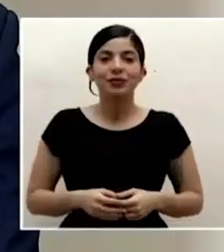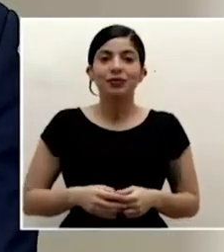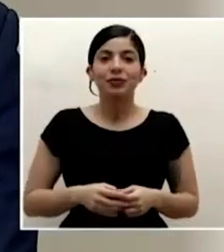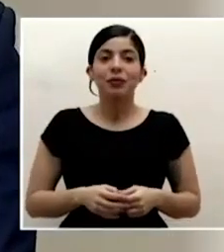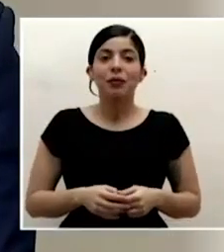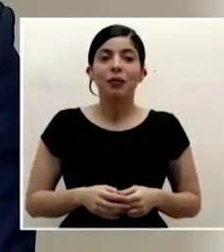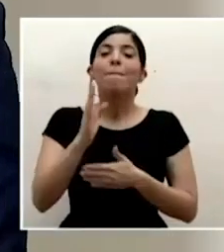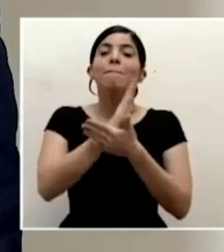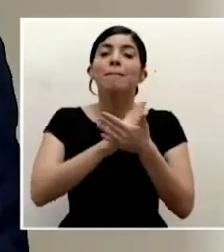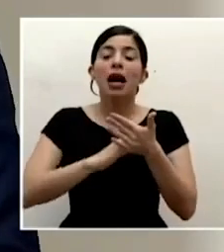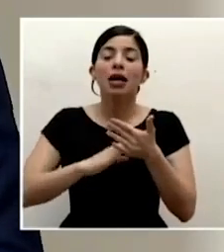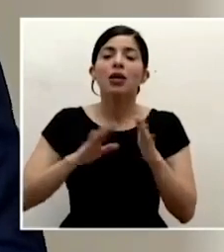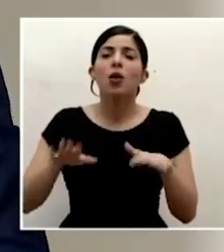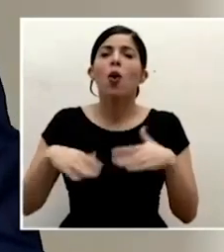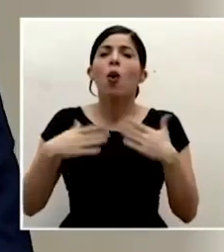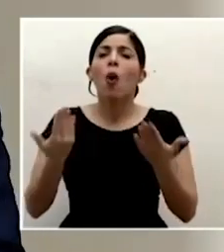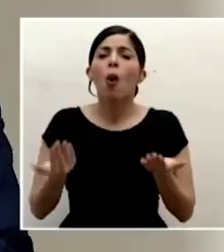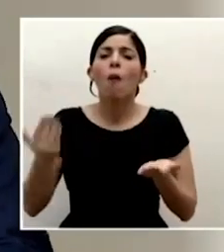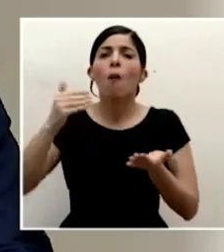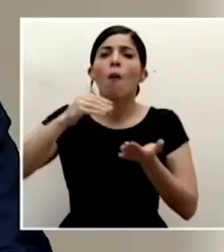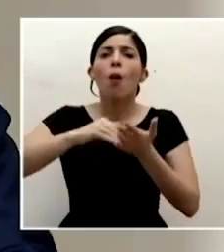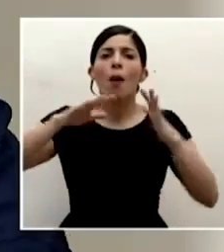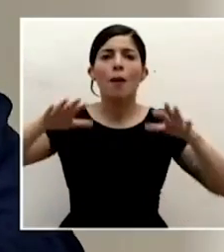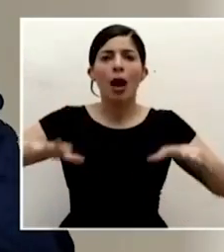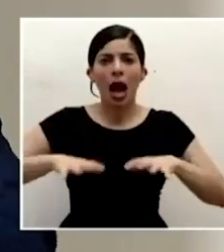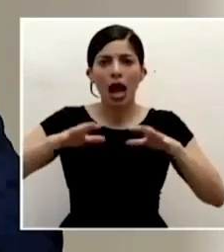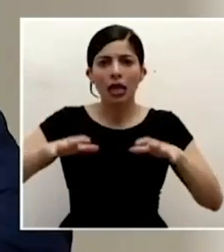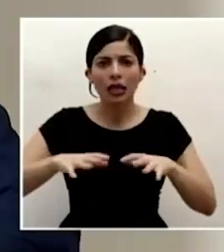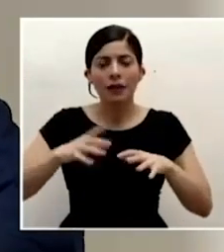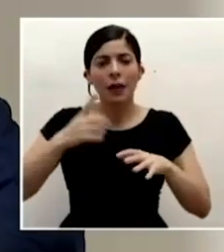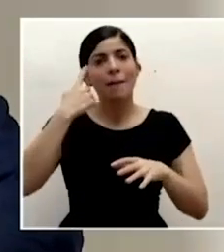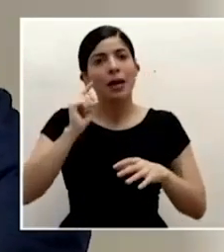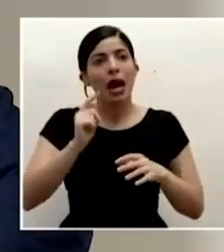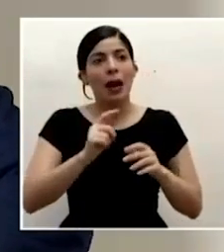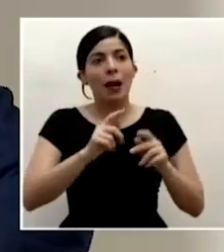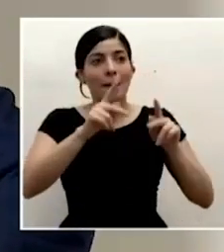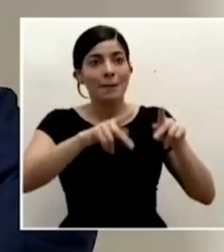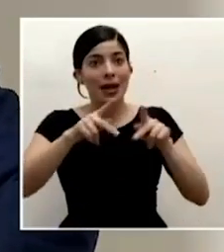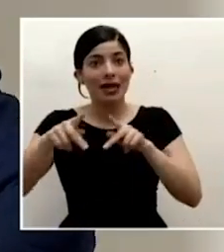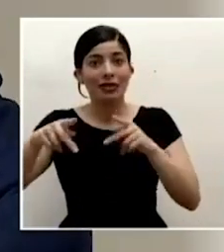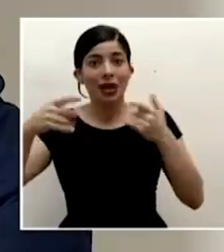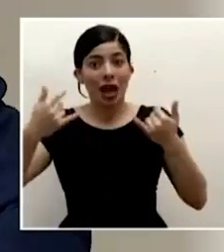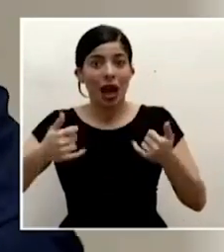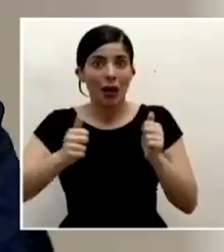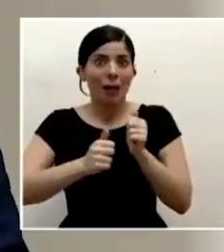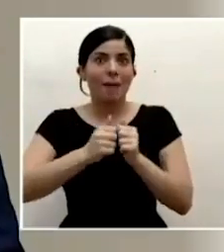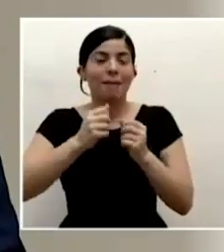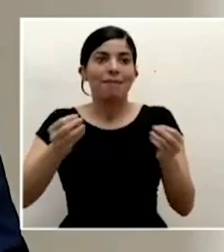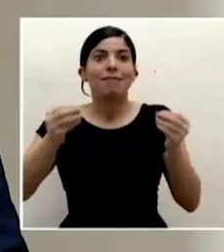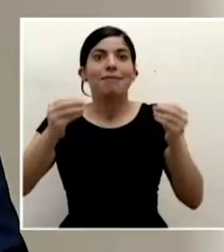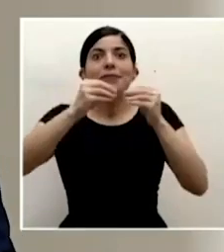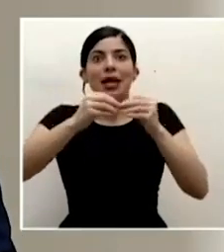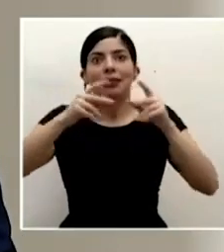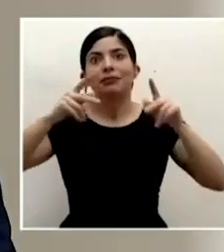parte del retomar las actividades y que haya más personas que se están movilizando hacia sitios públicos